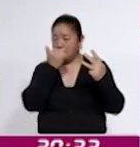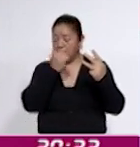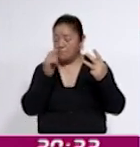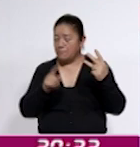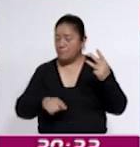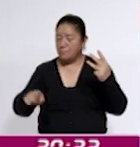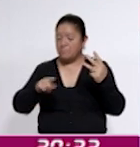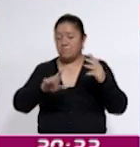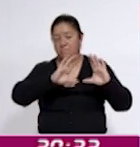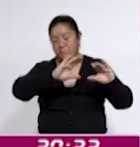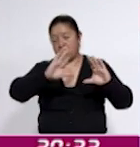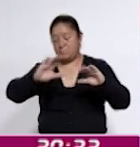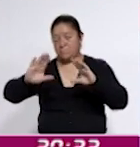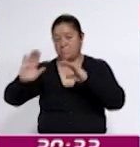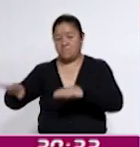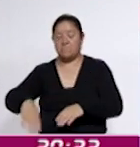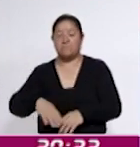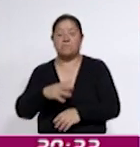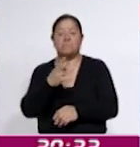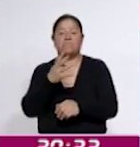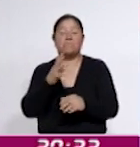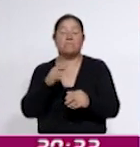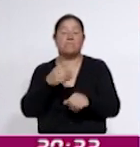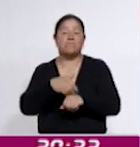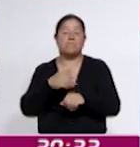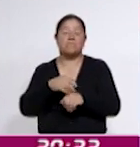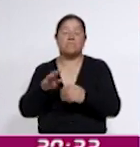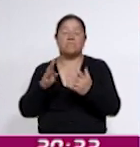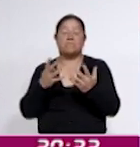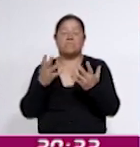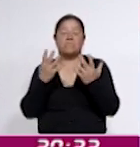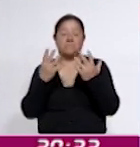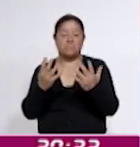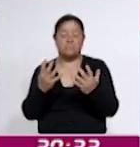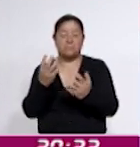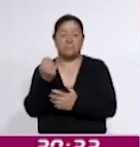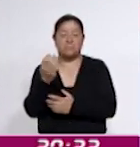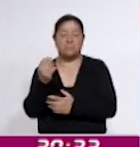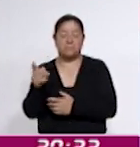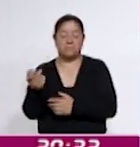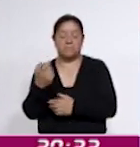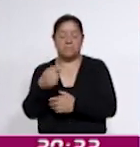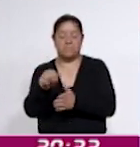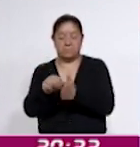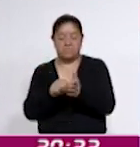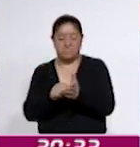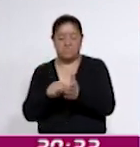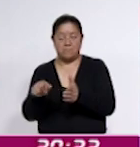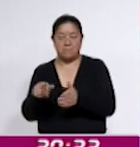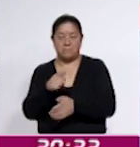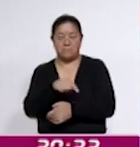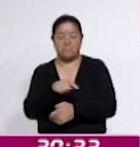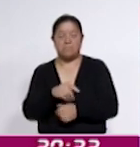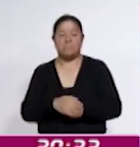semestre. Dentro de estos tres talleres, pues está la fotografía editorial de objetos,